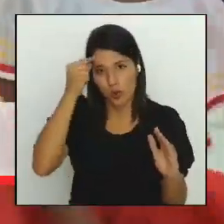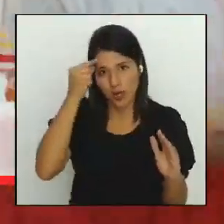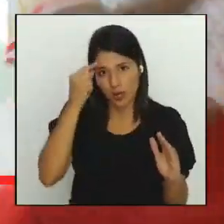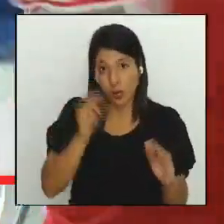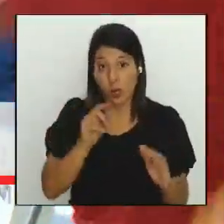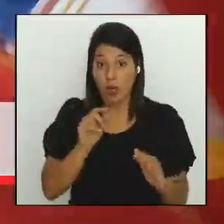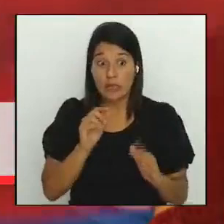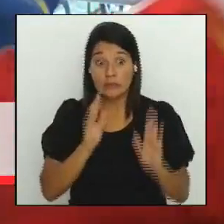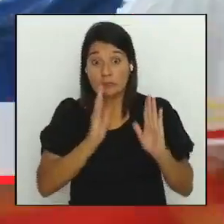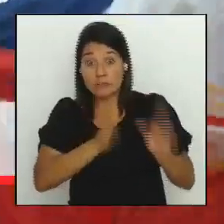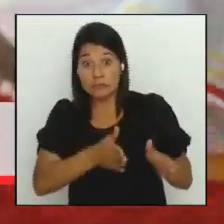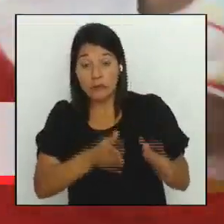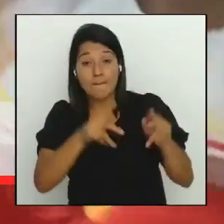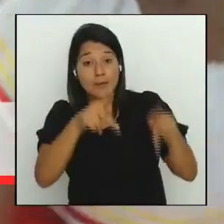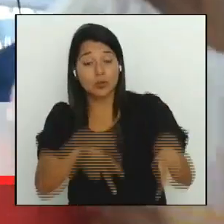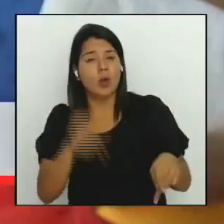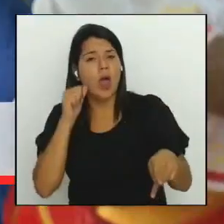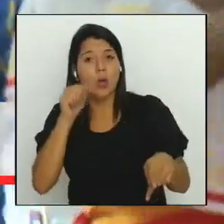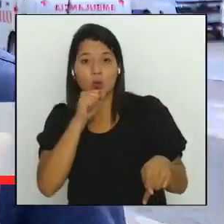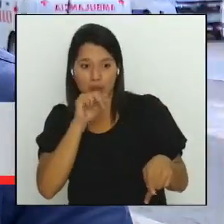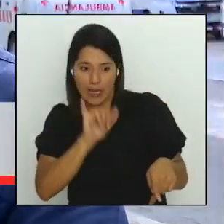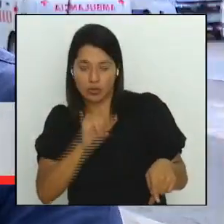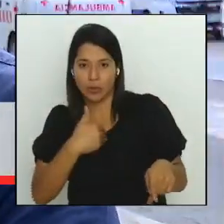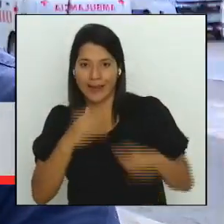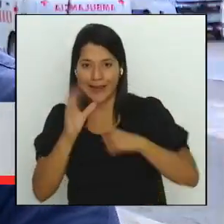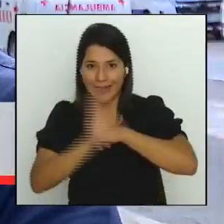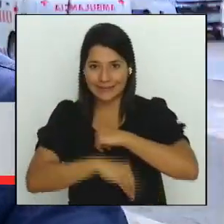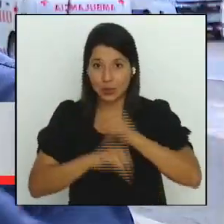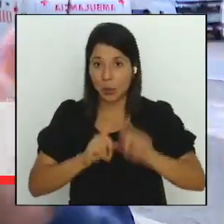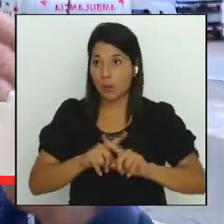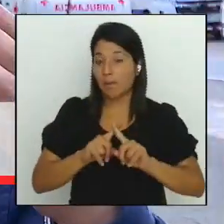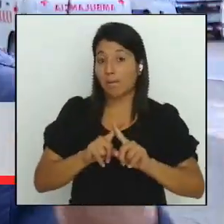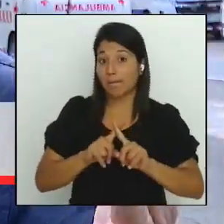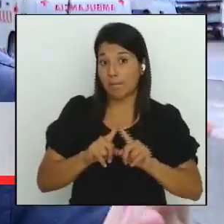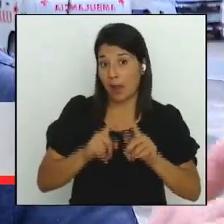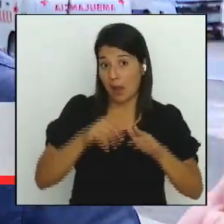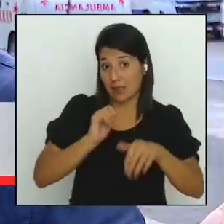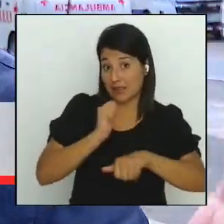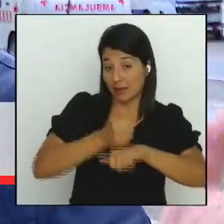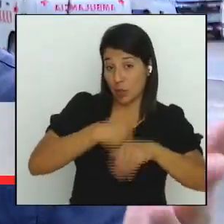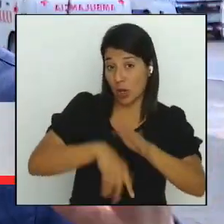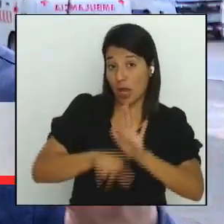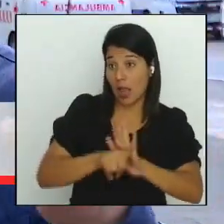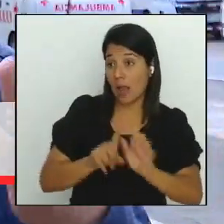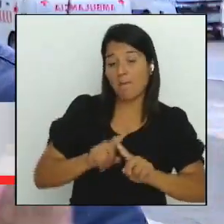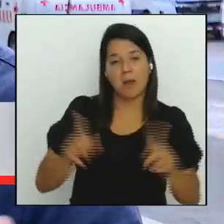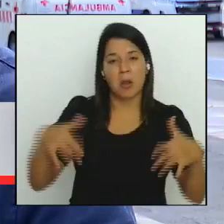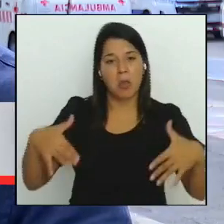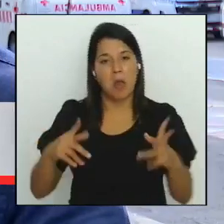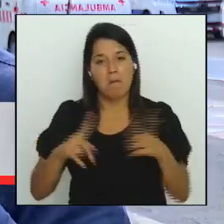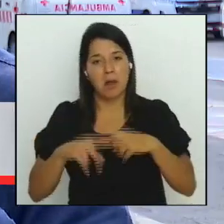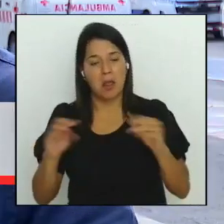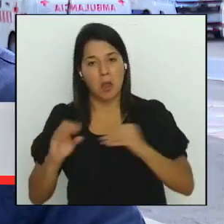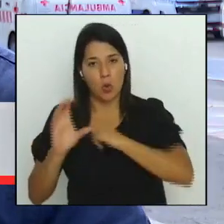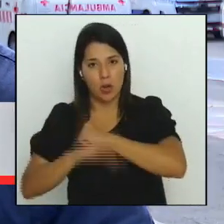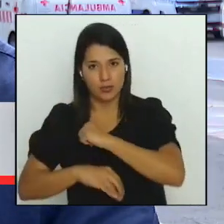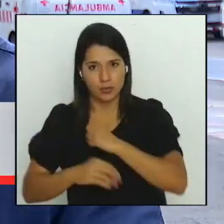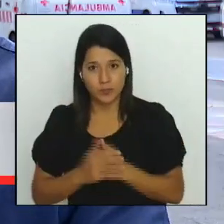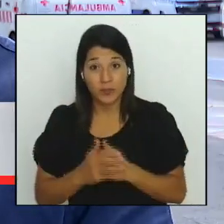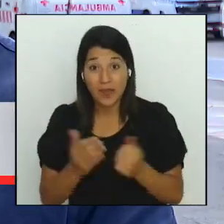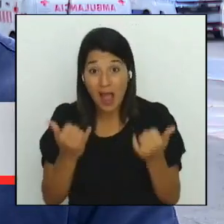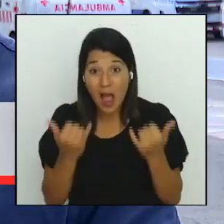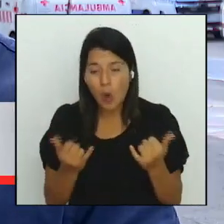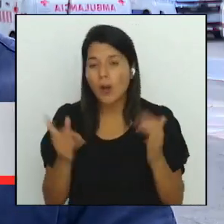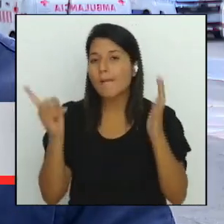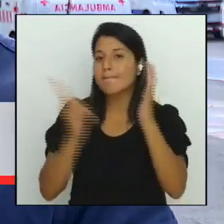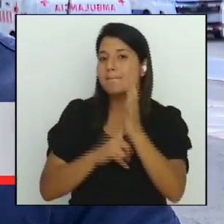Cuando vemos de los casos de abandono que van a censo 1.030 personas viviendo en casas